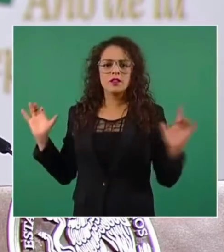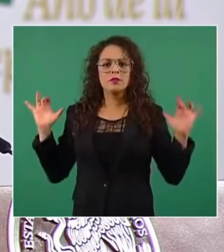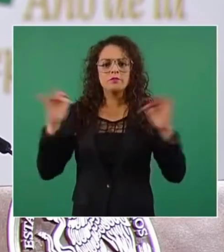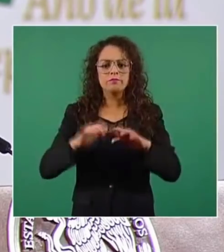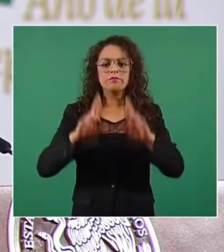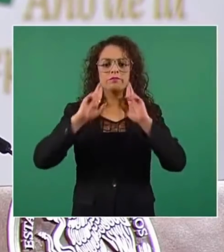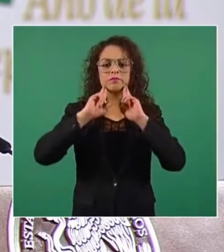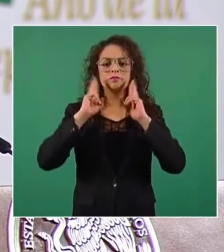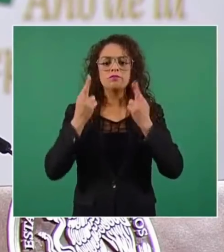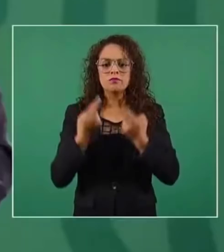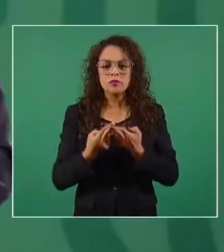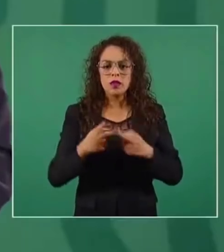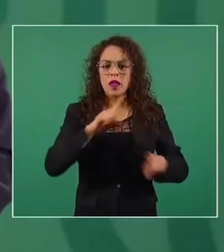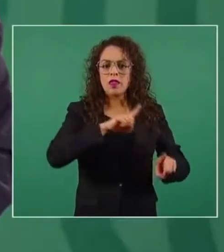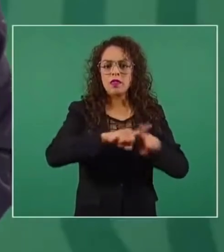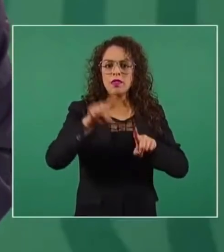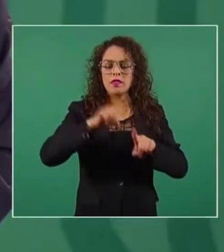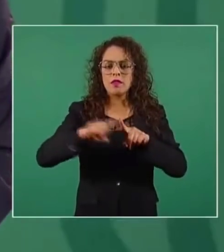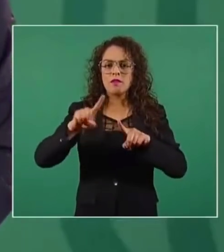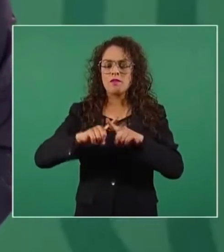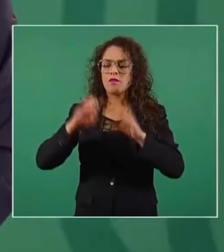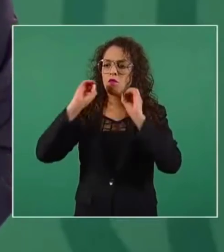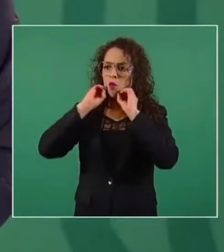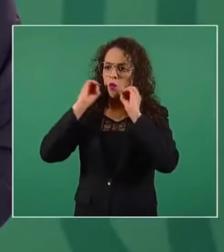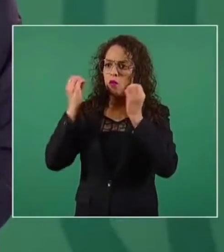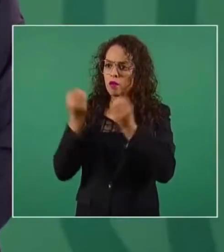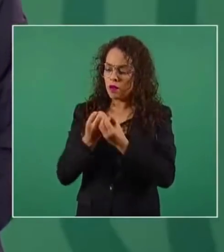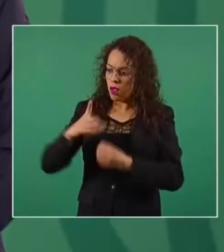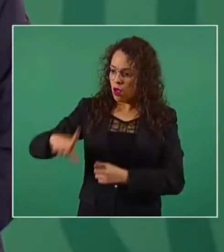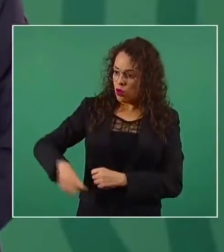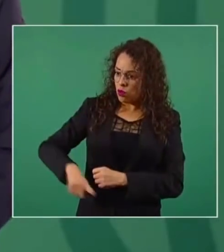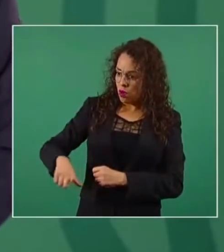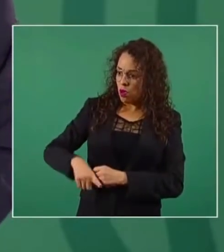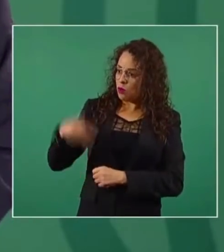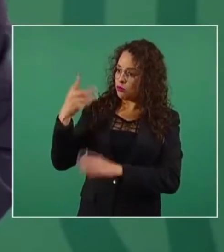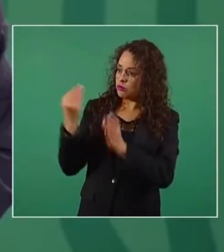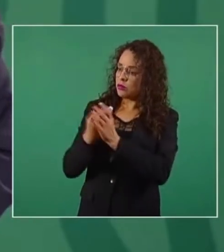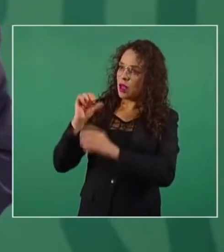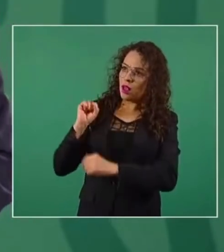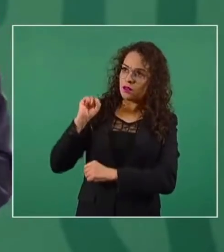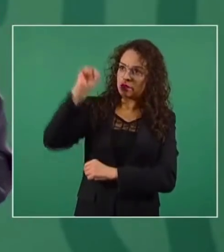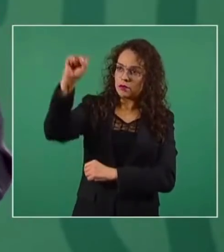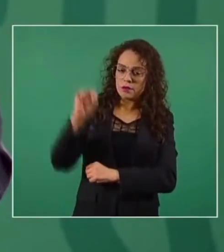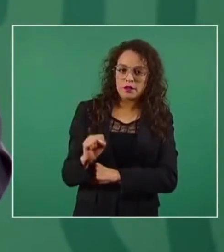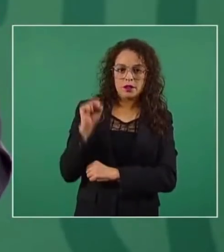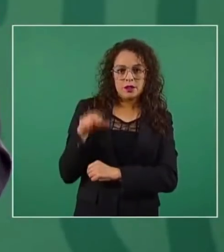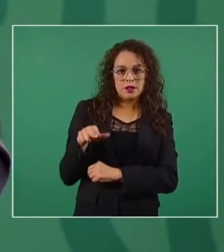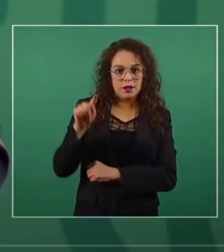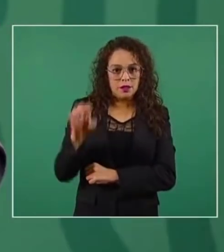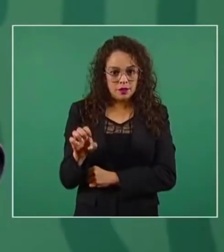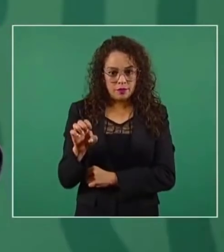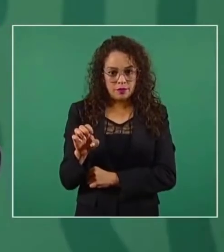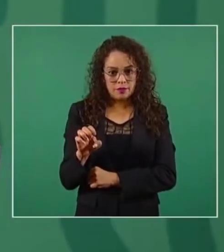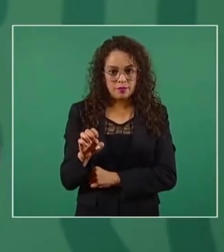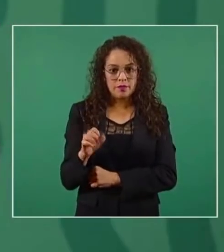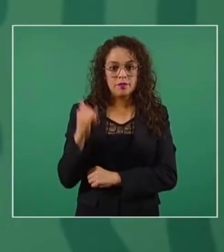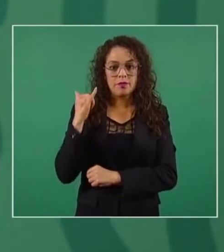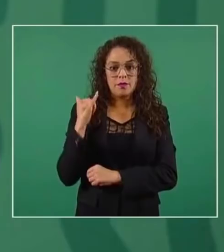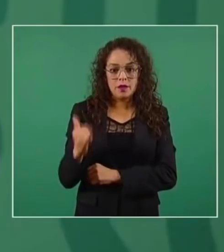nacionales de gobierno del CENTE y a 56 de los secretarios generales del país.